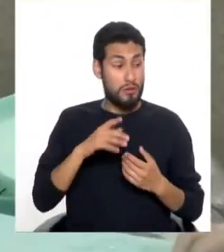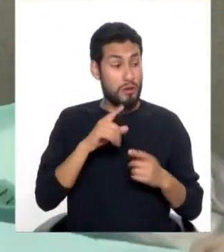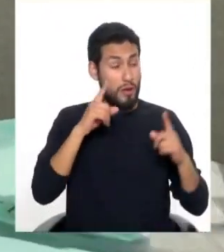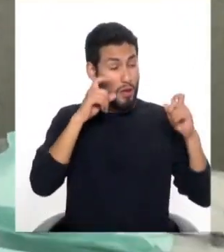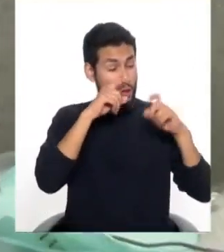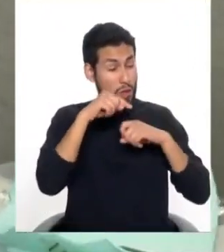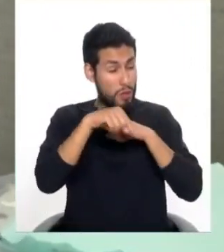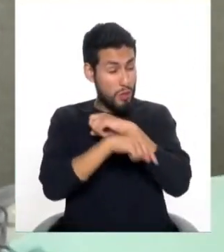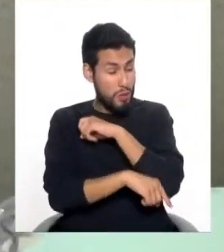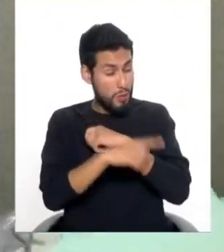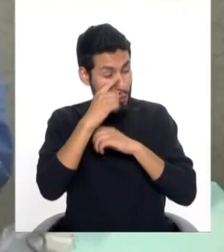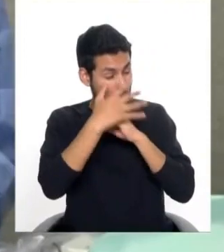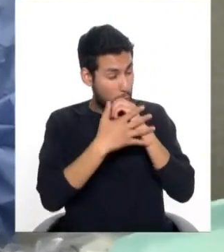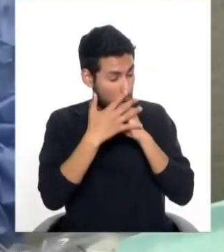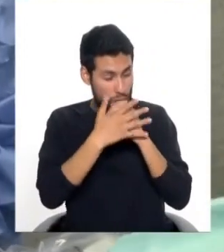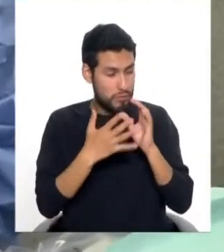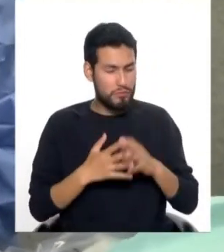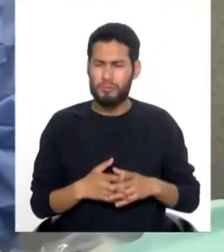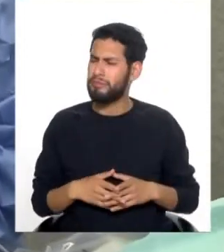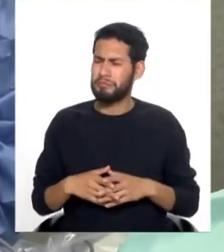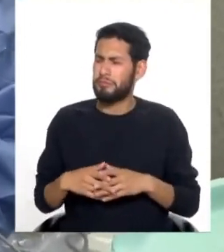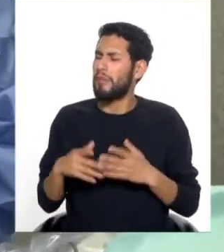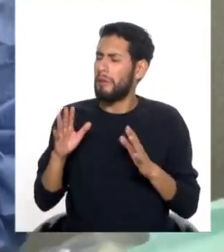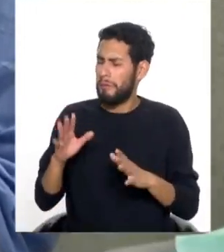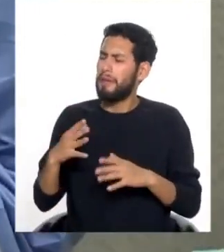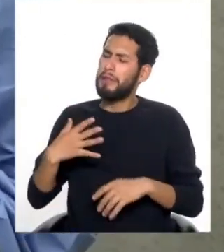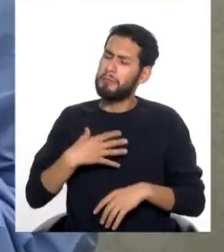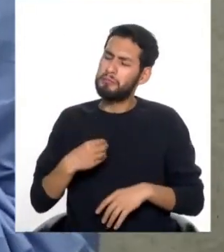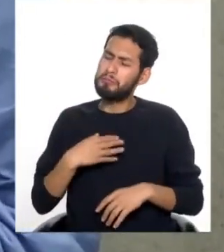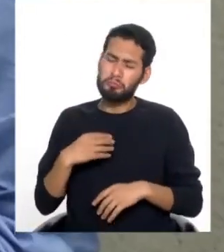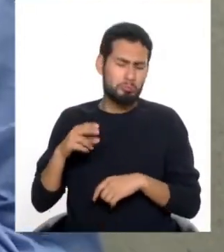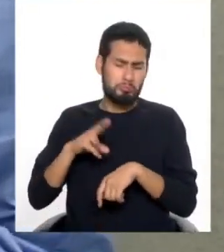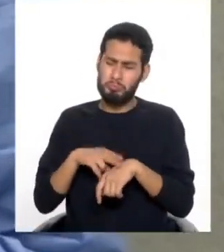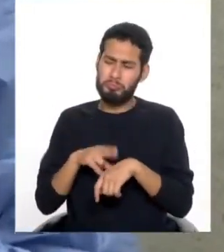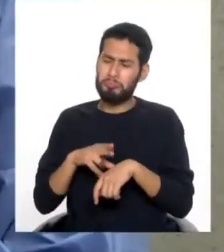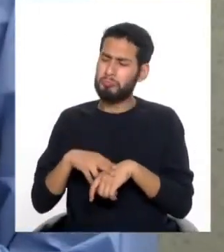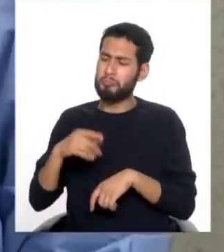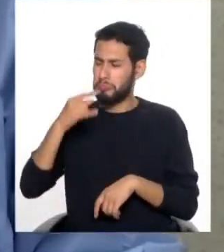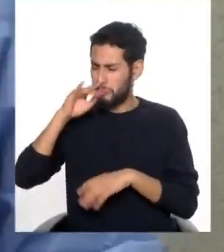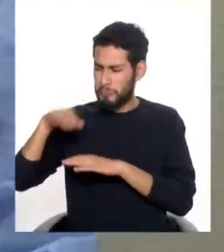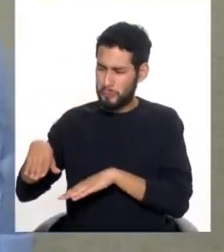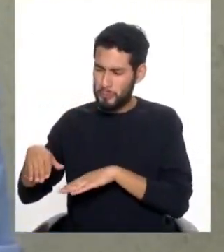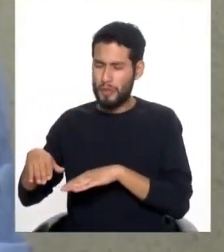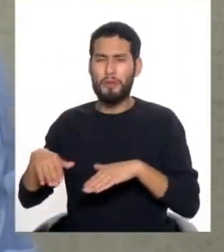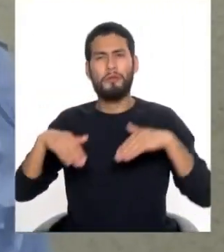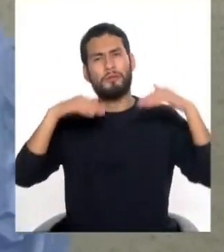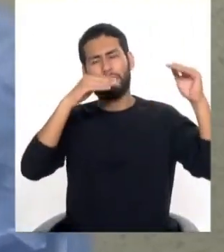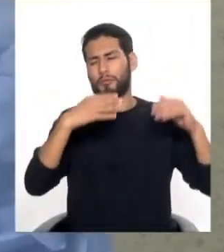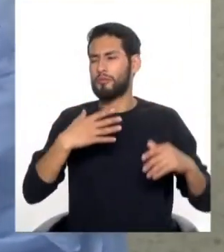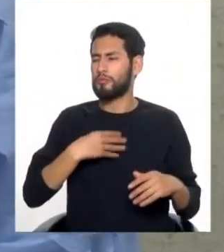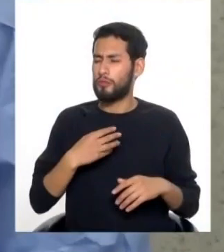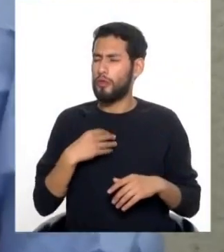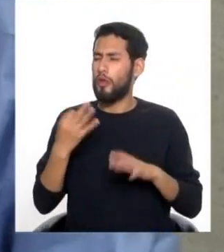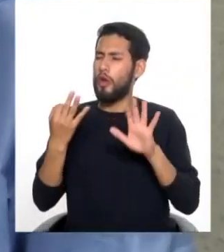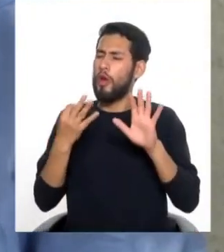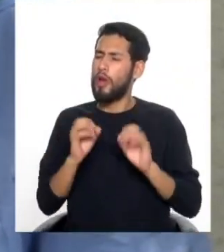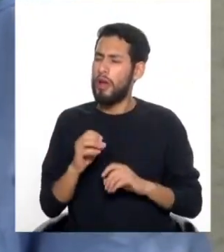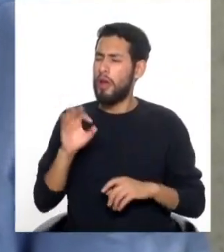sea, la edad no importa, se puede operar desde niños en teoría casi recién nacidos hasta los 80, 90, 100 años.